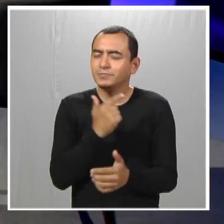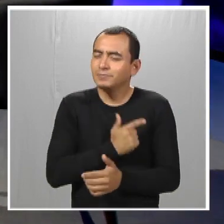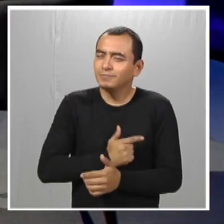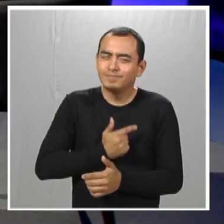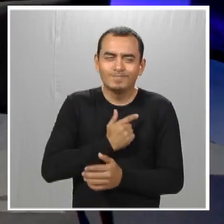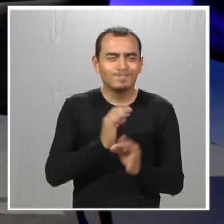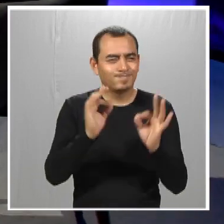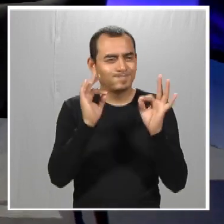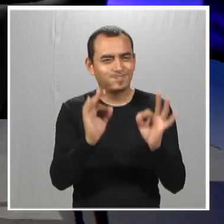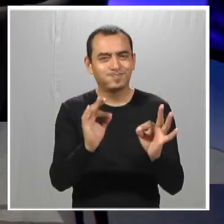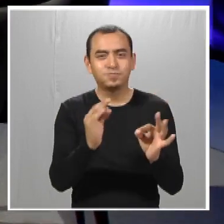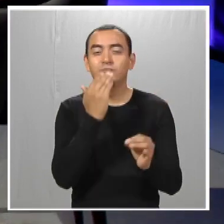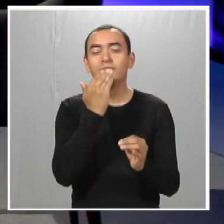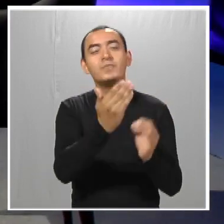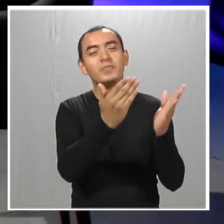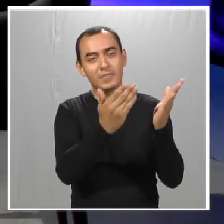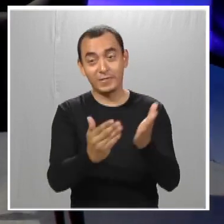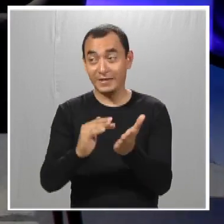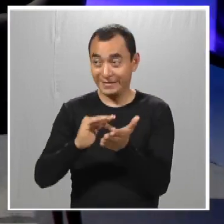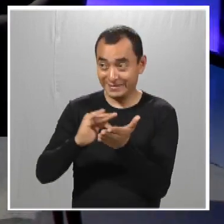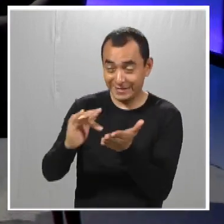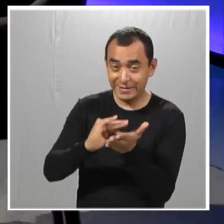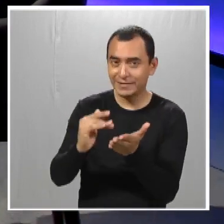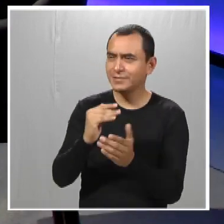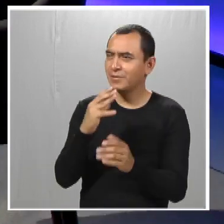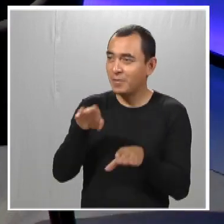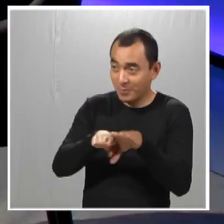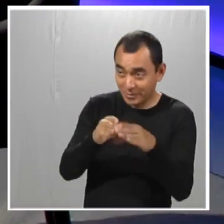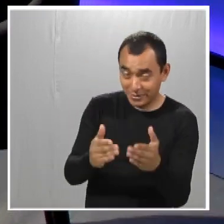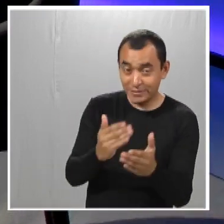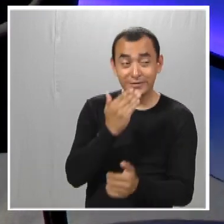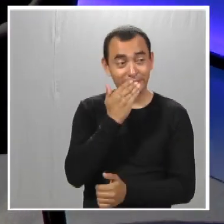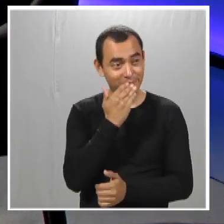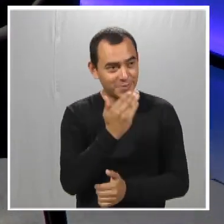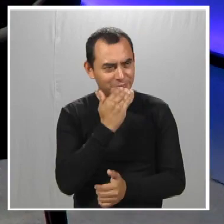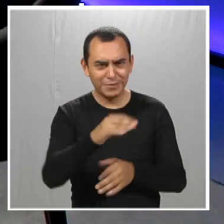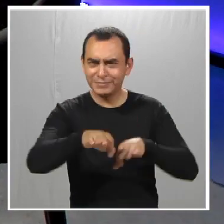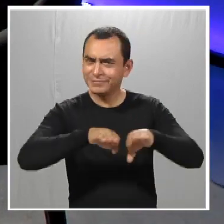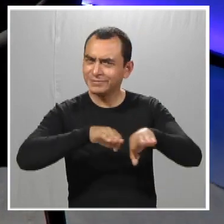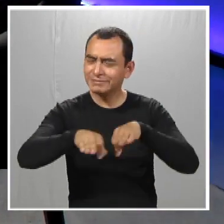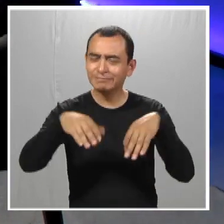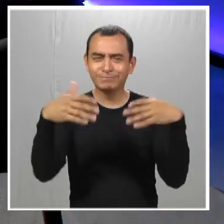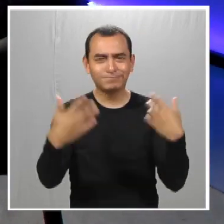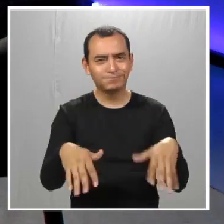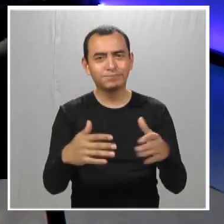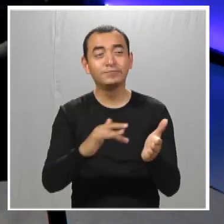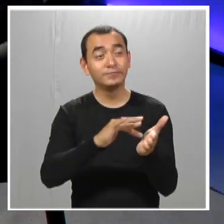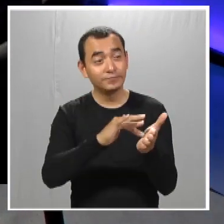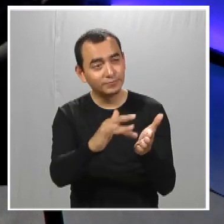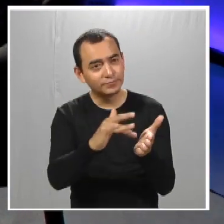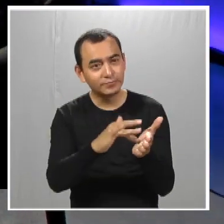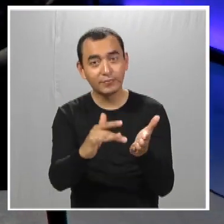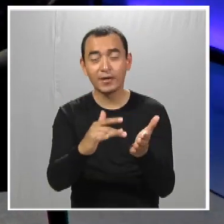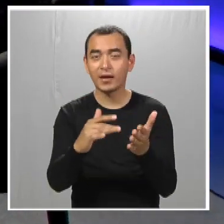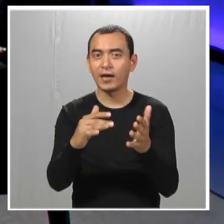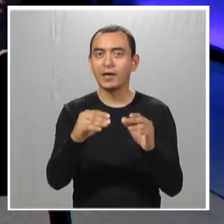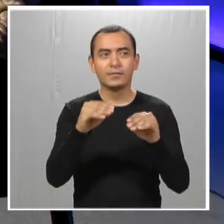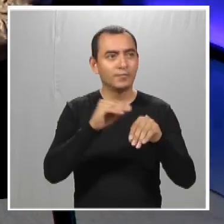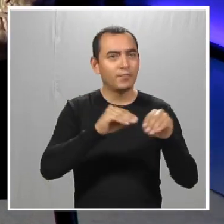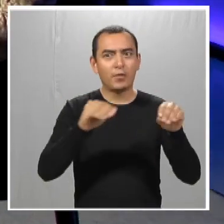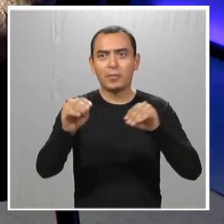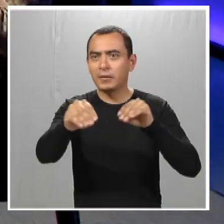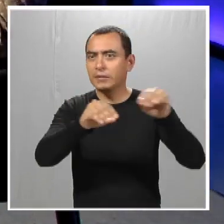padrísimo que estés aquí. Somos todos. Bienvenida. Gracias. ¿Cómo estás? Muy bien. Gracias. Trabajadora. Gracias. Y